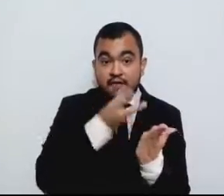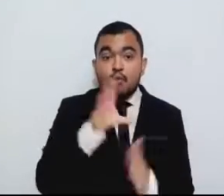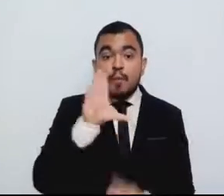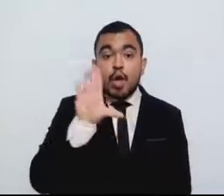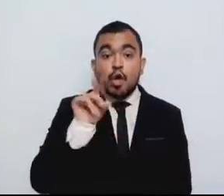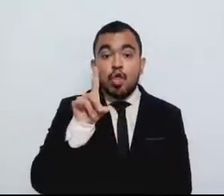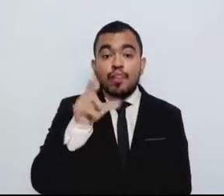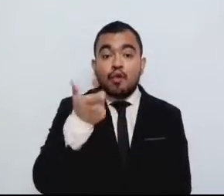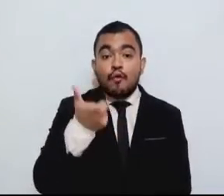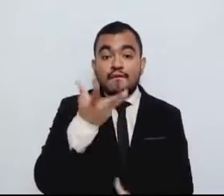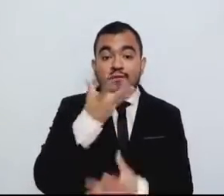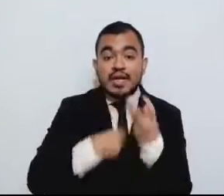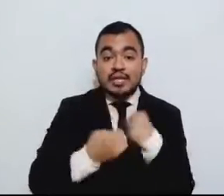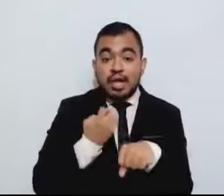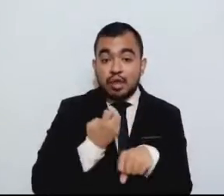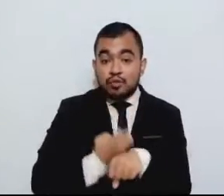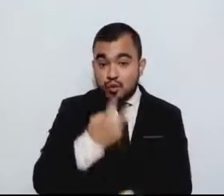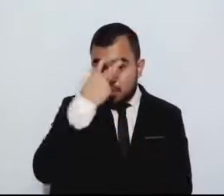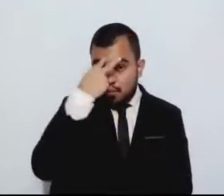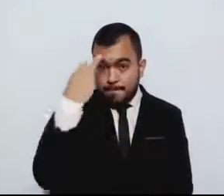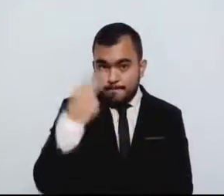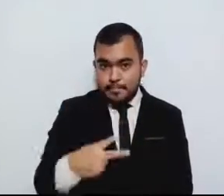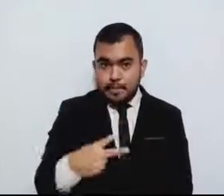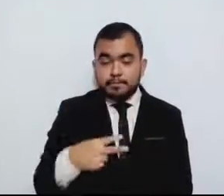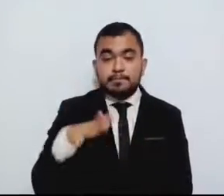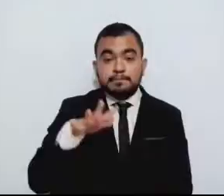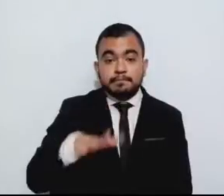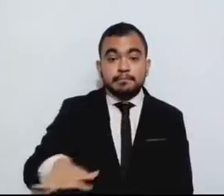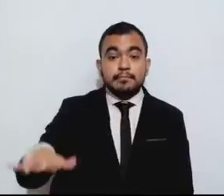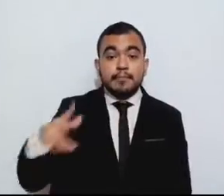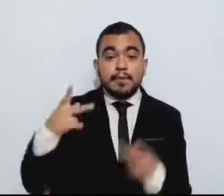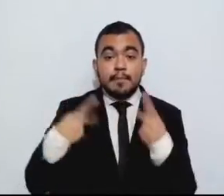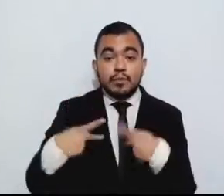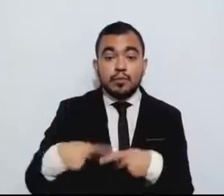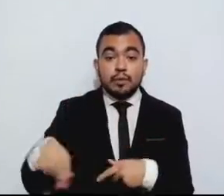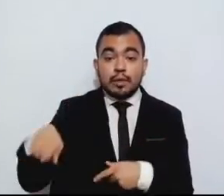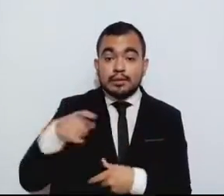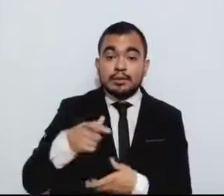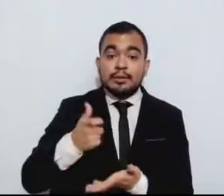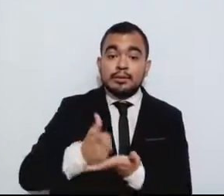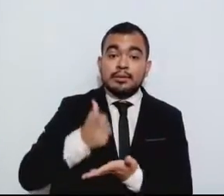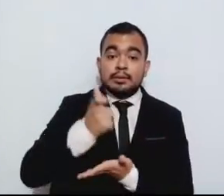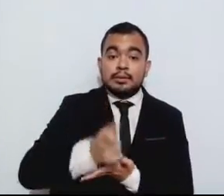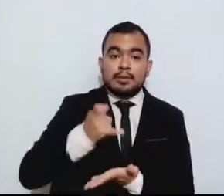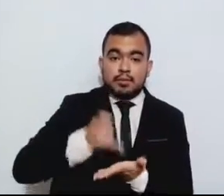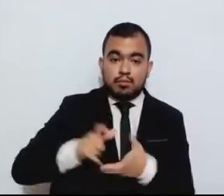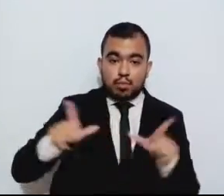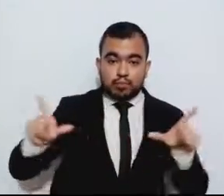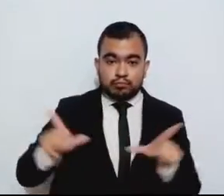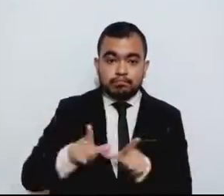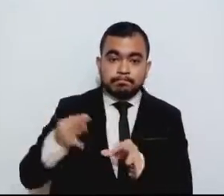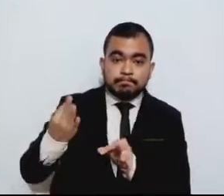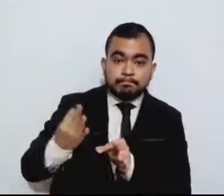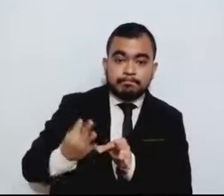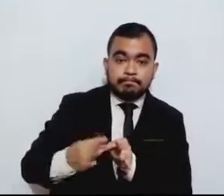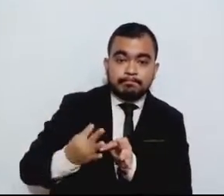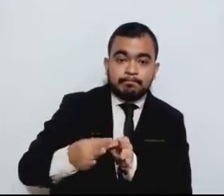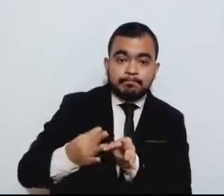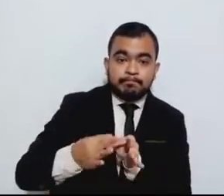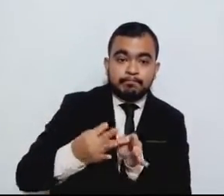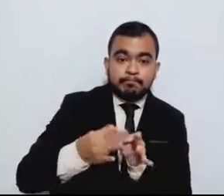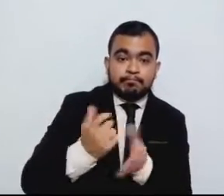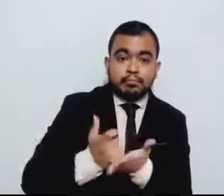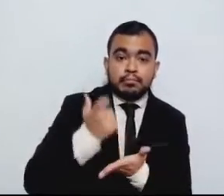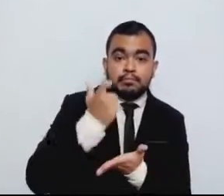de México pretende garantizar a los contribuyentes que se encuentran al corriente en el cumplimiento de